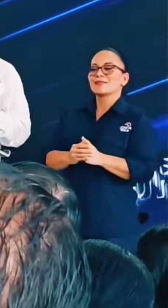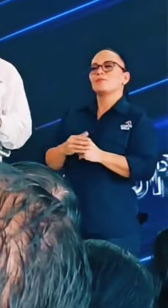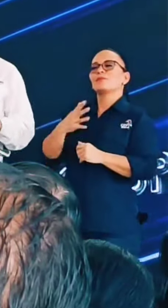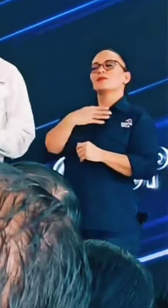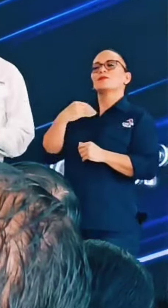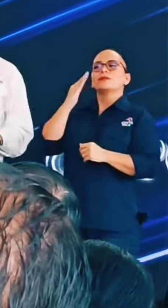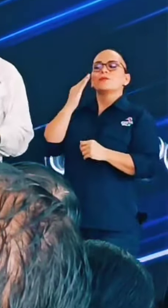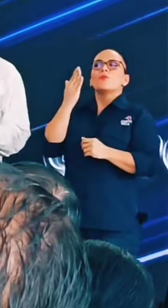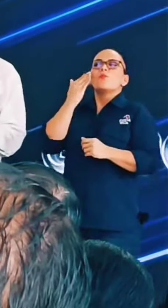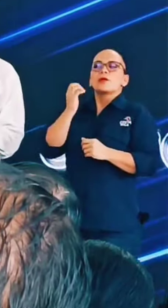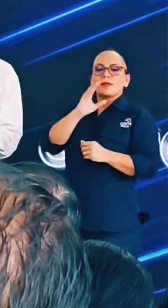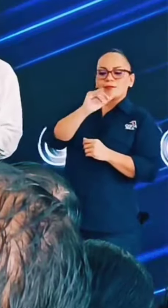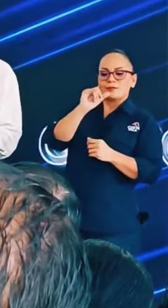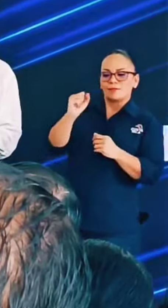la caja y el INSS no trabajan mejor?